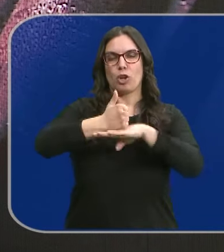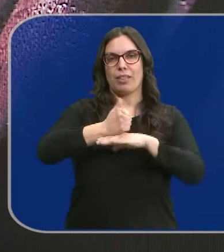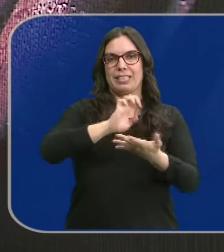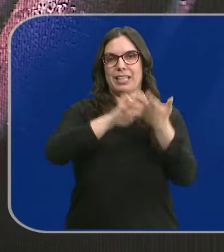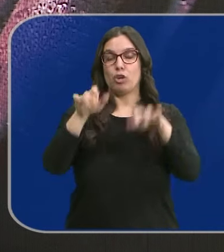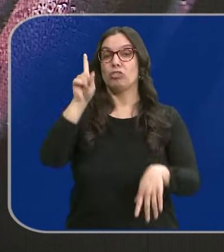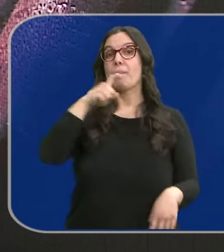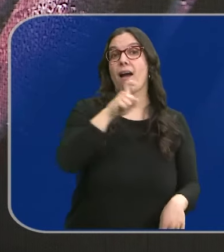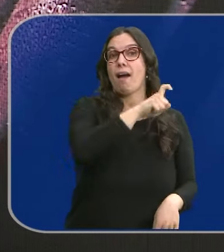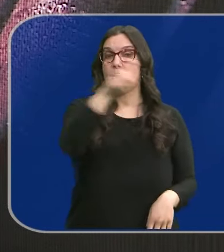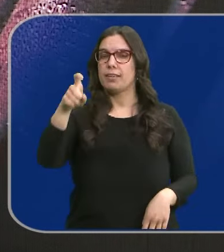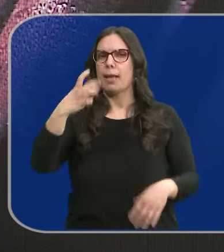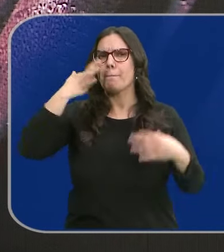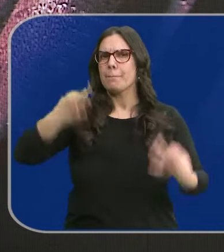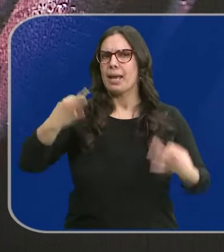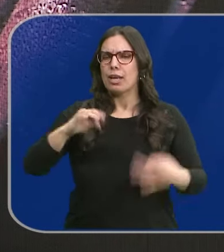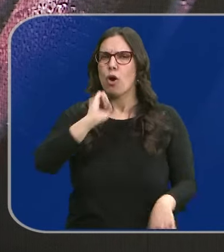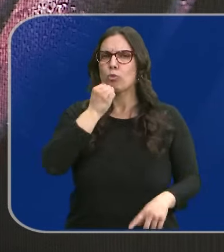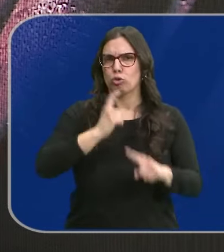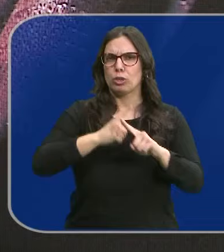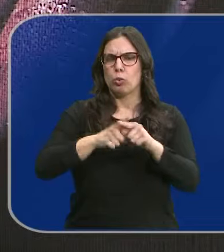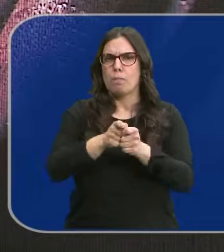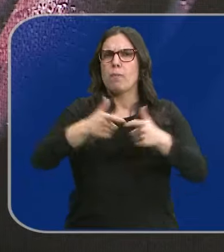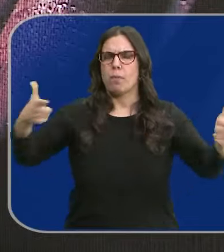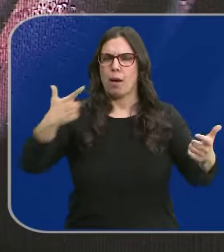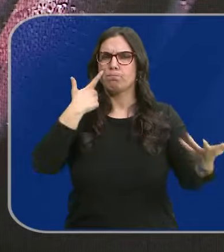también del alarmante aumento de los delitos de abuso sexual.